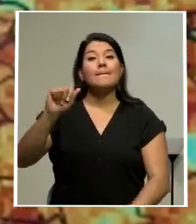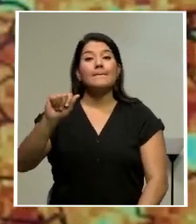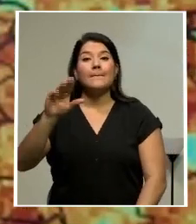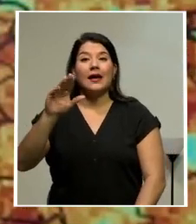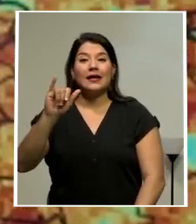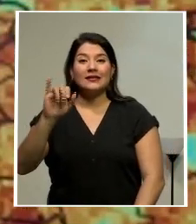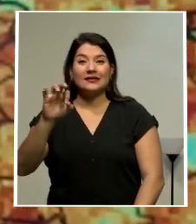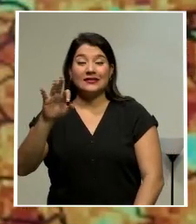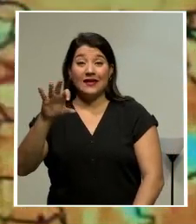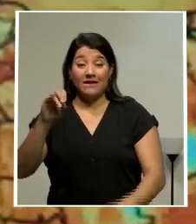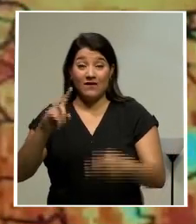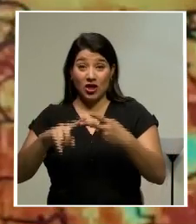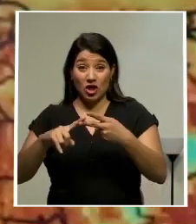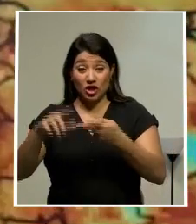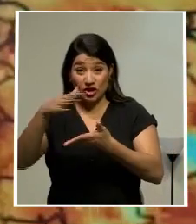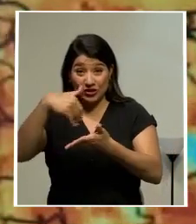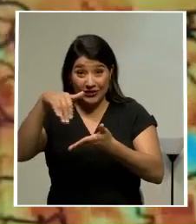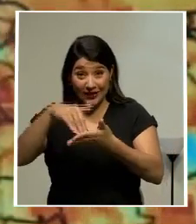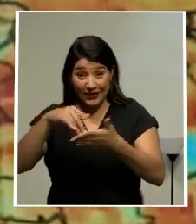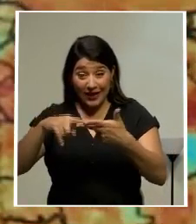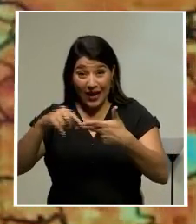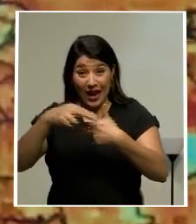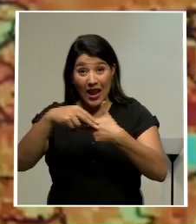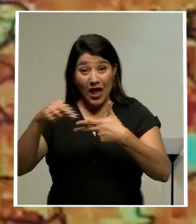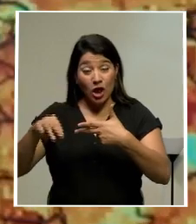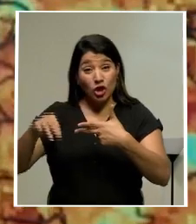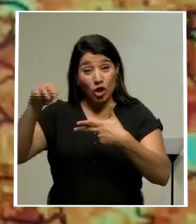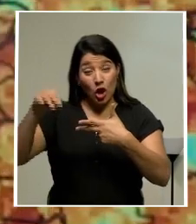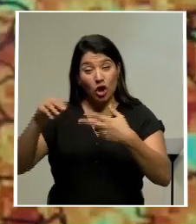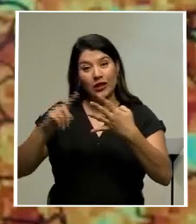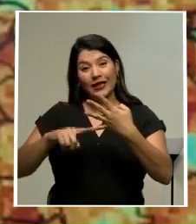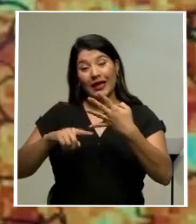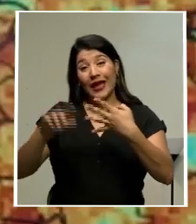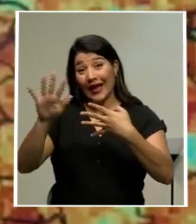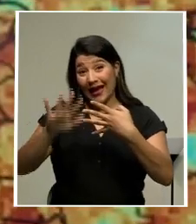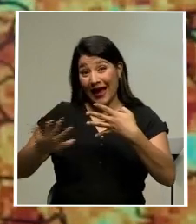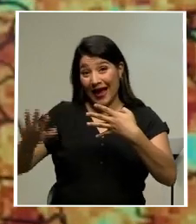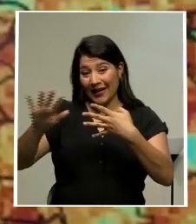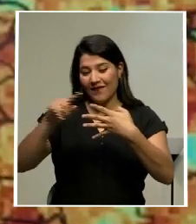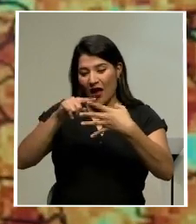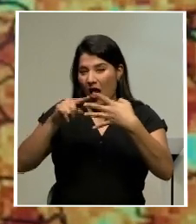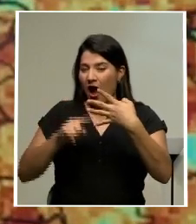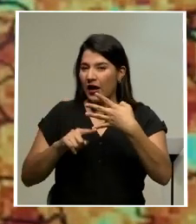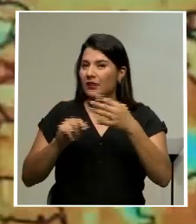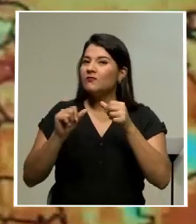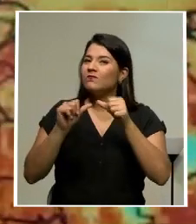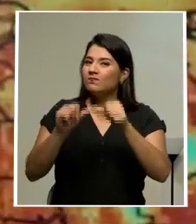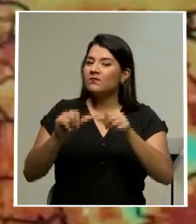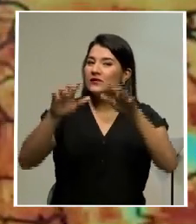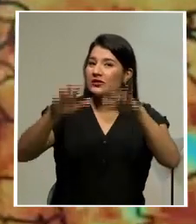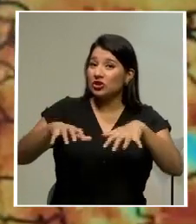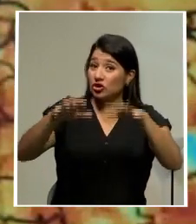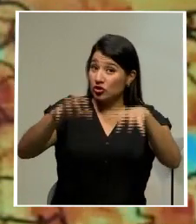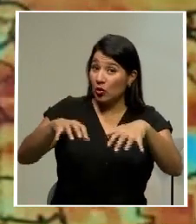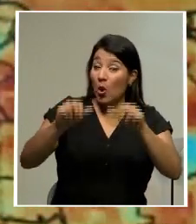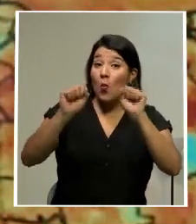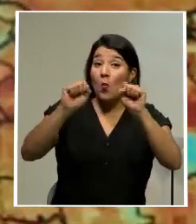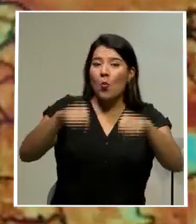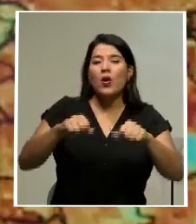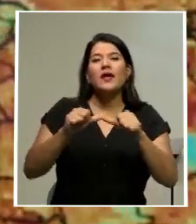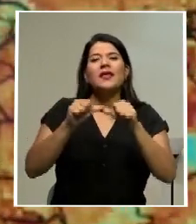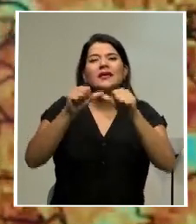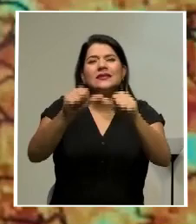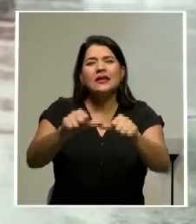Central, la zona norte y sectores montañosos del Caribe, donde se manifiesten dichas precipitaciones y se puedan extender incluso hacia las